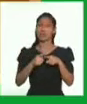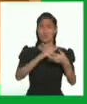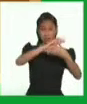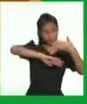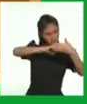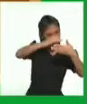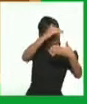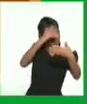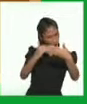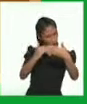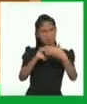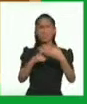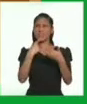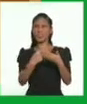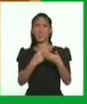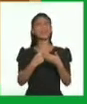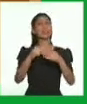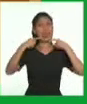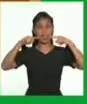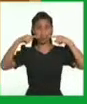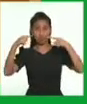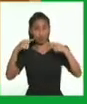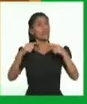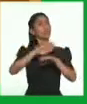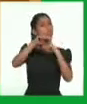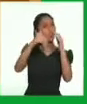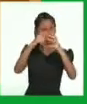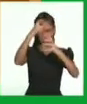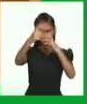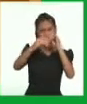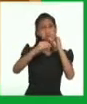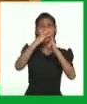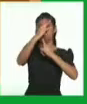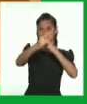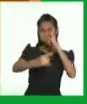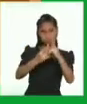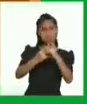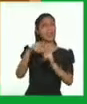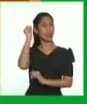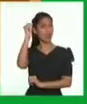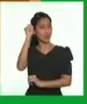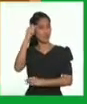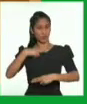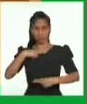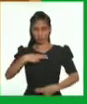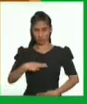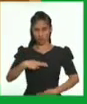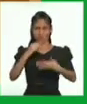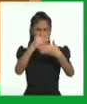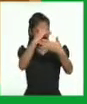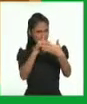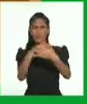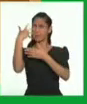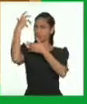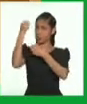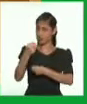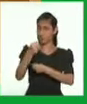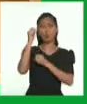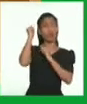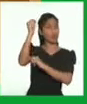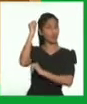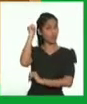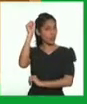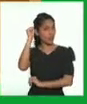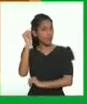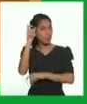documento al que denominaron la Declaración Universal de los Derechos Humanos, donde se establecen los derechos humanos fundamentales que deben protegerse